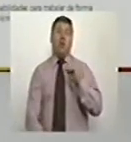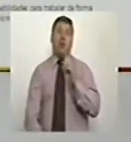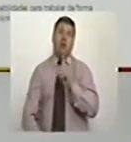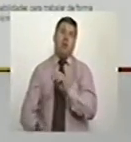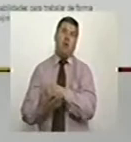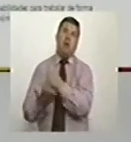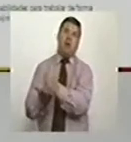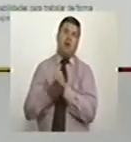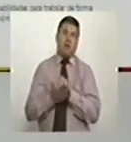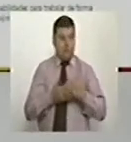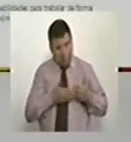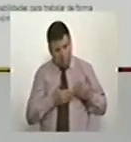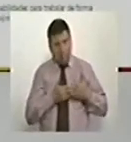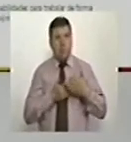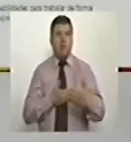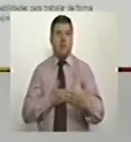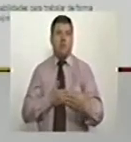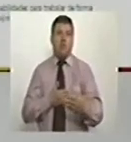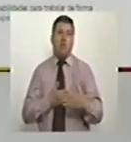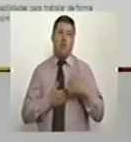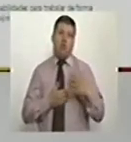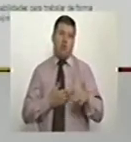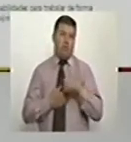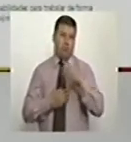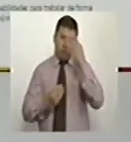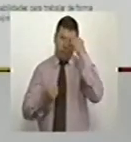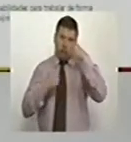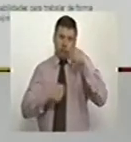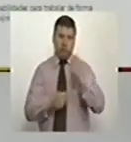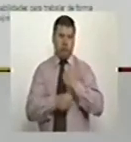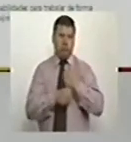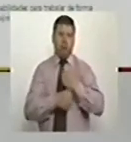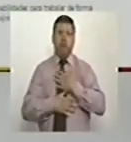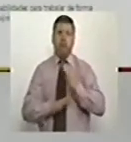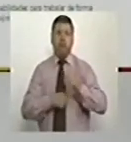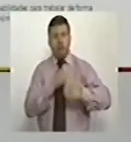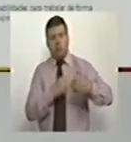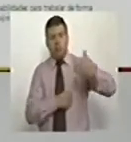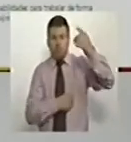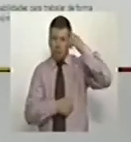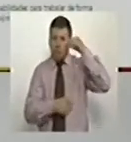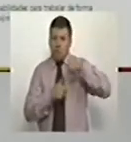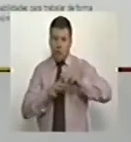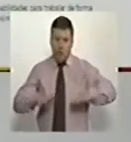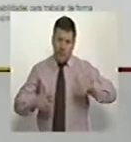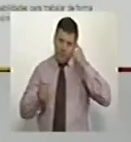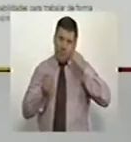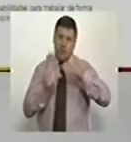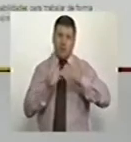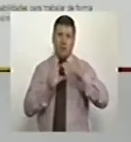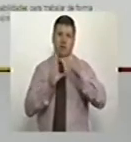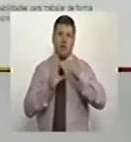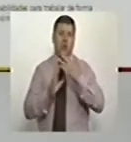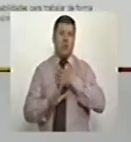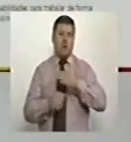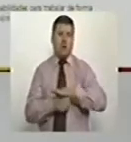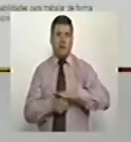ayudar de aquí en adelante a tener una capacidad laboral en cualquier edad, en cualquier estrato, en cualquier situación.